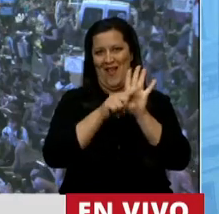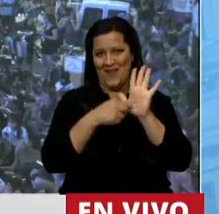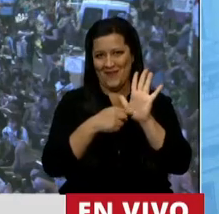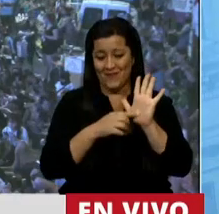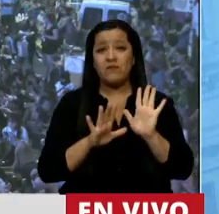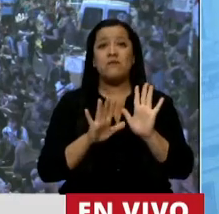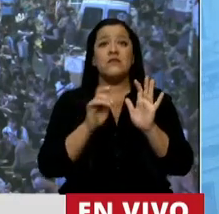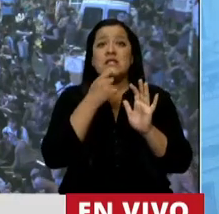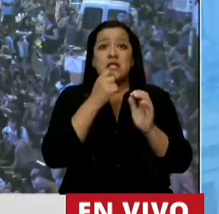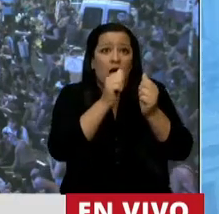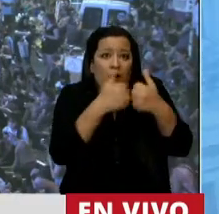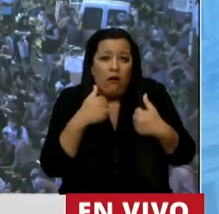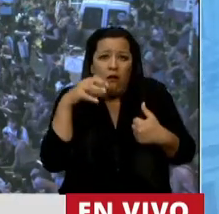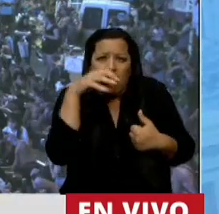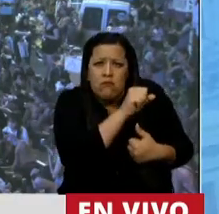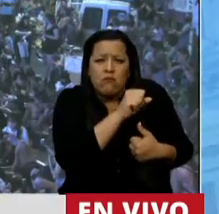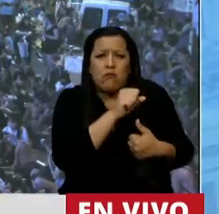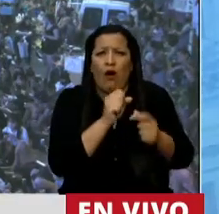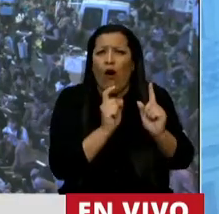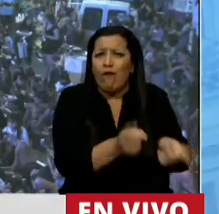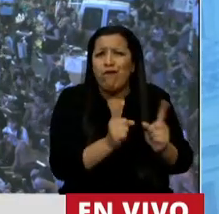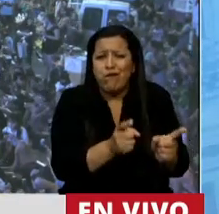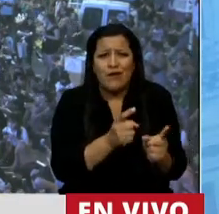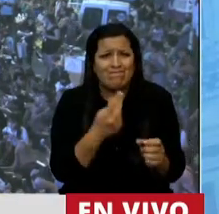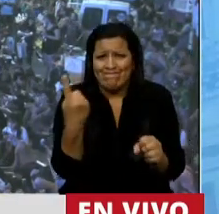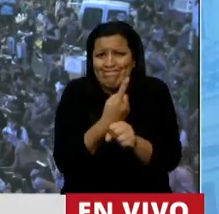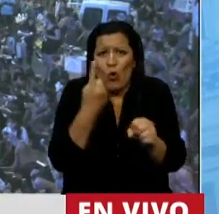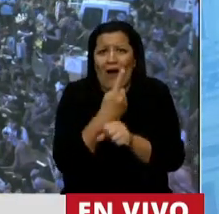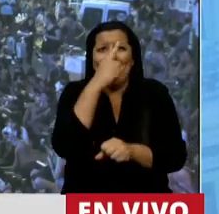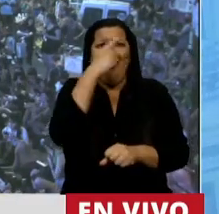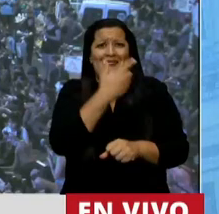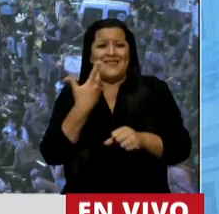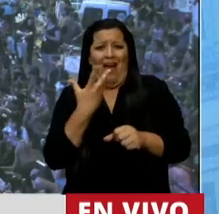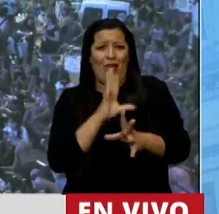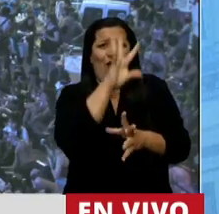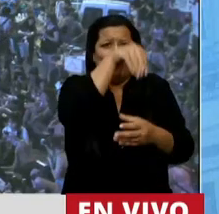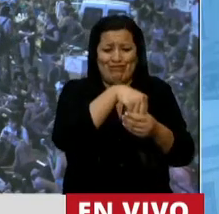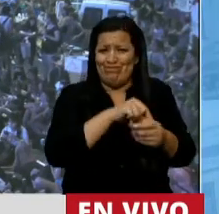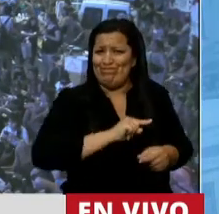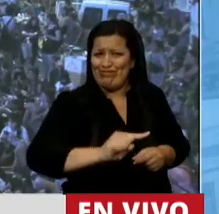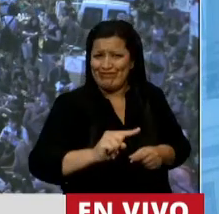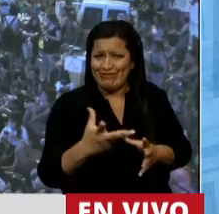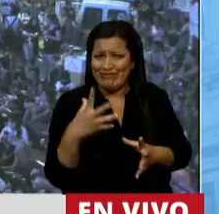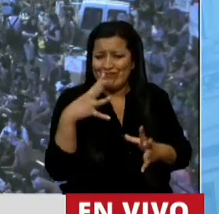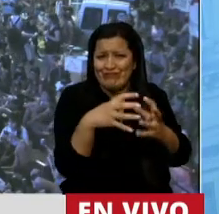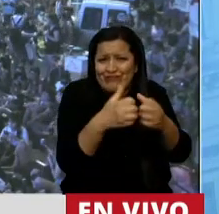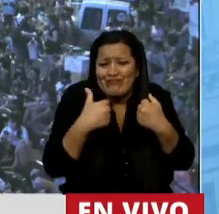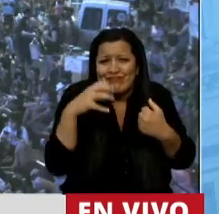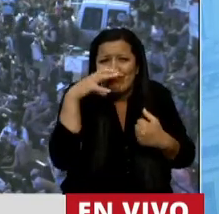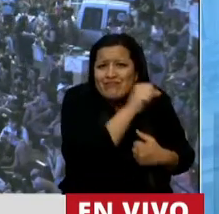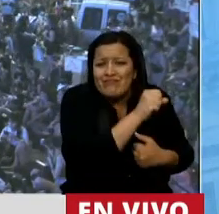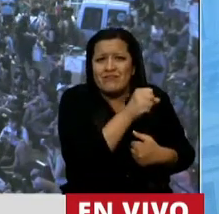es imposible poder intervenir y colaborar con esas mujeres. En la